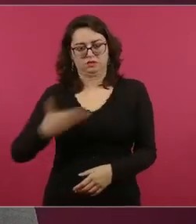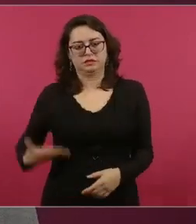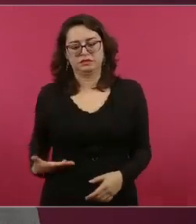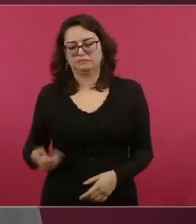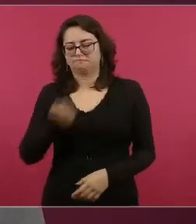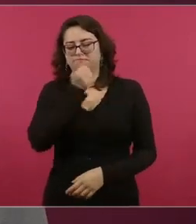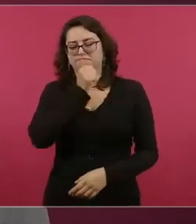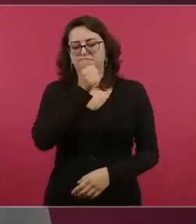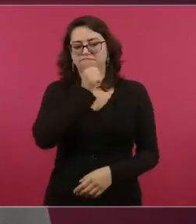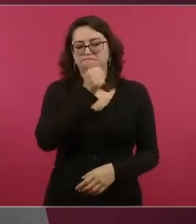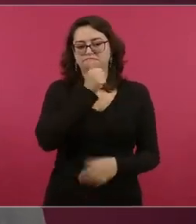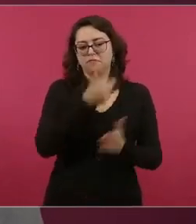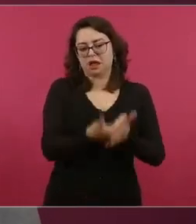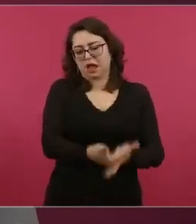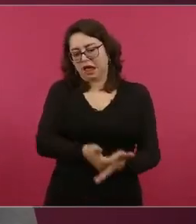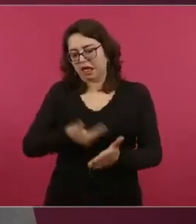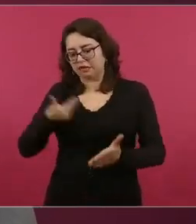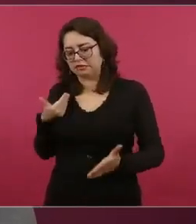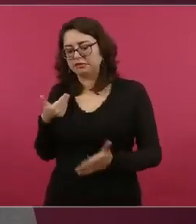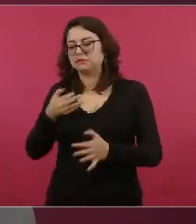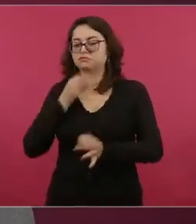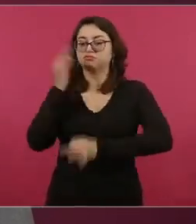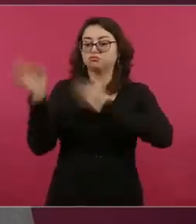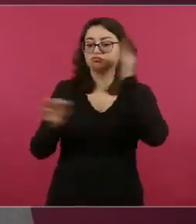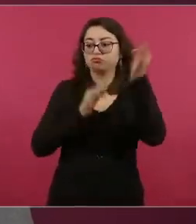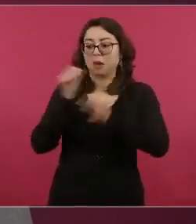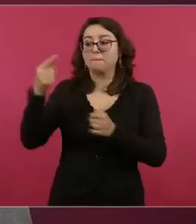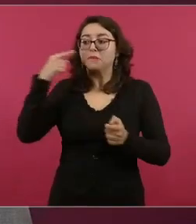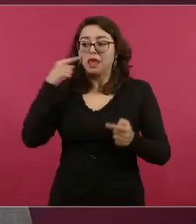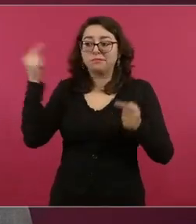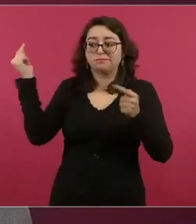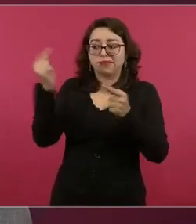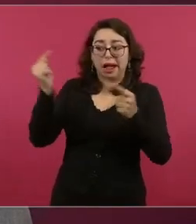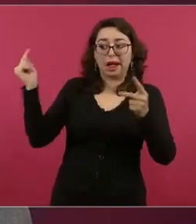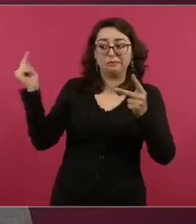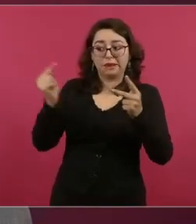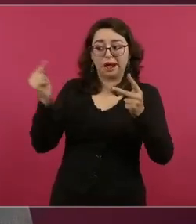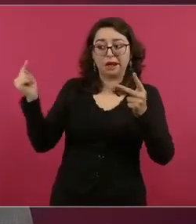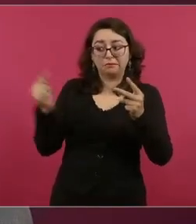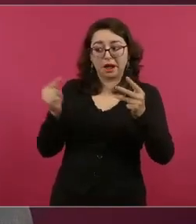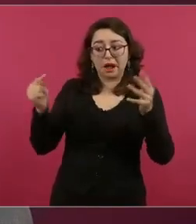de que nosotros íbamos a impulsar una transformación.